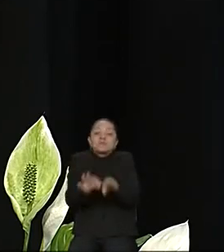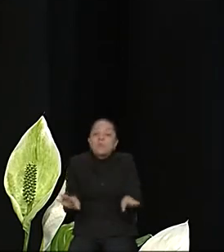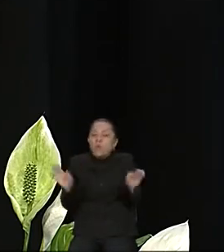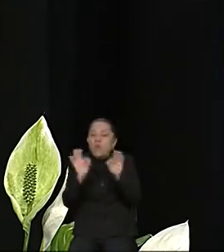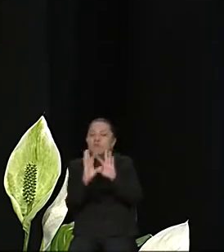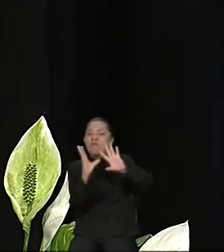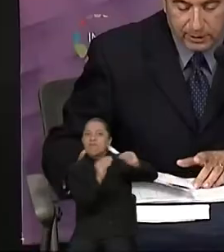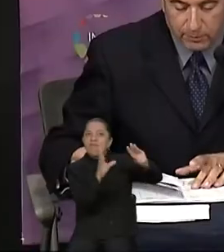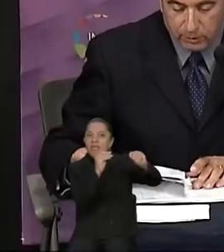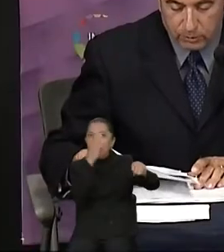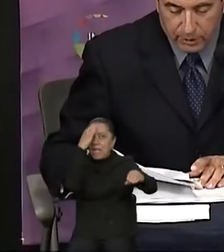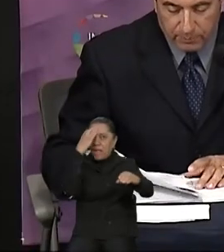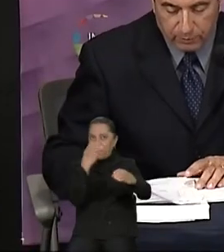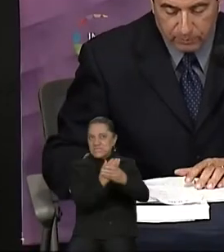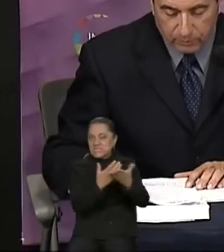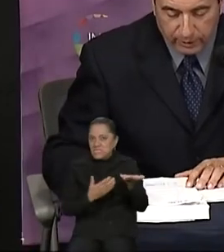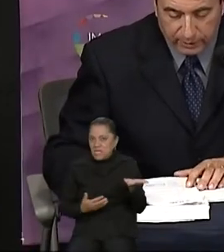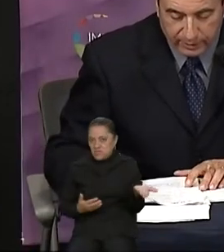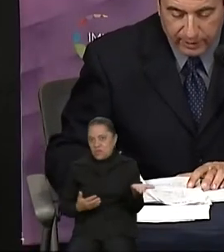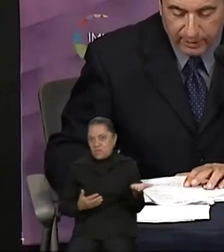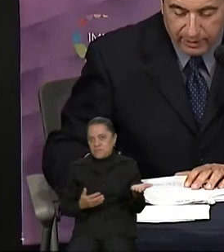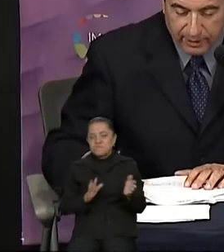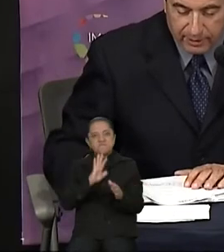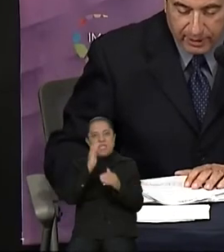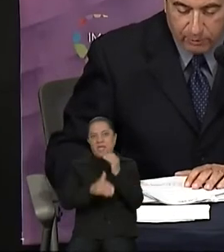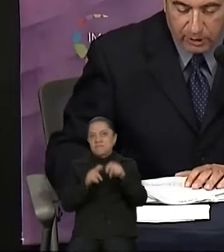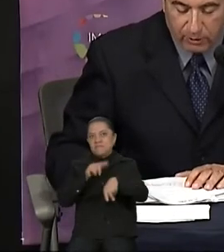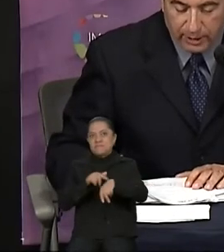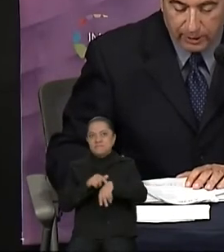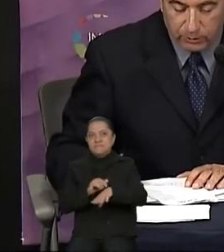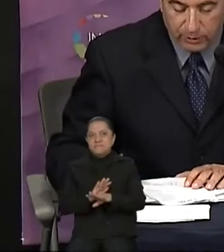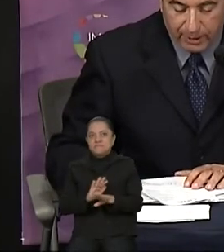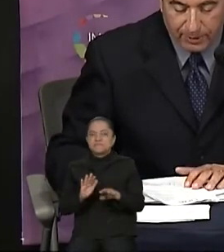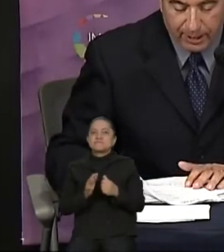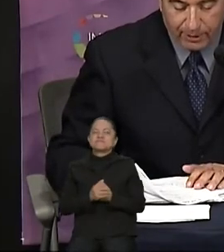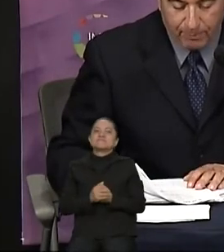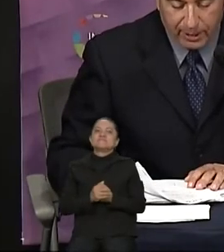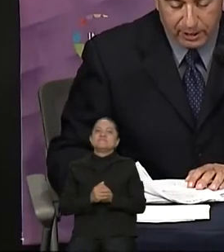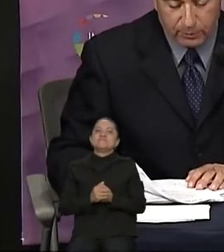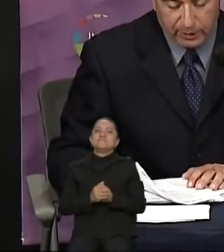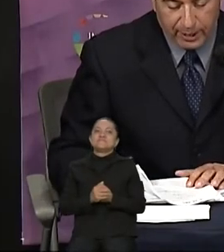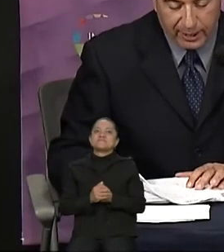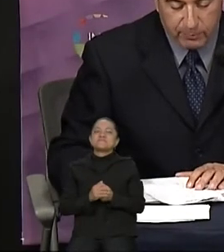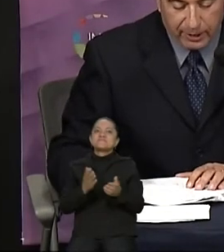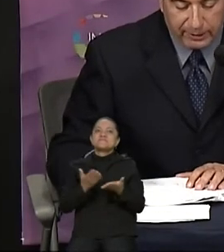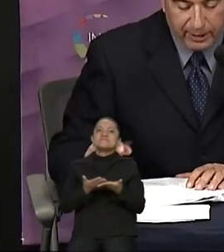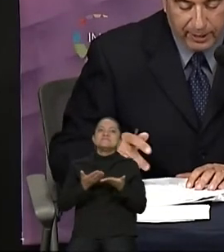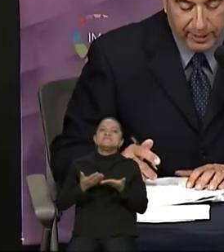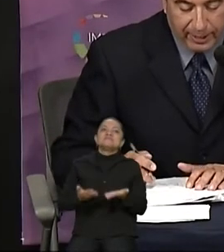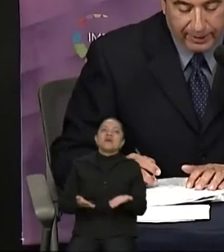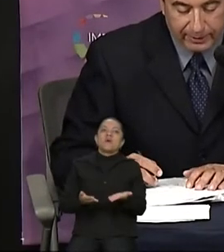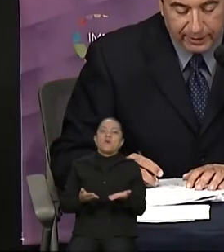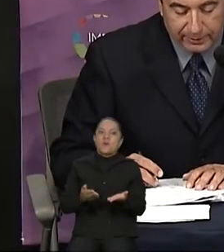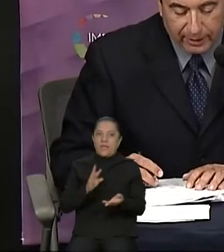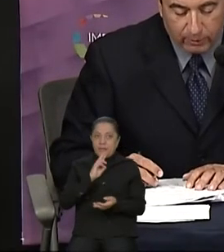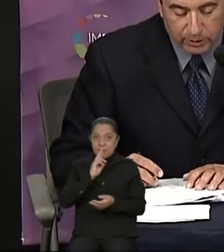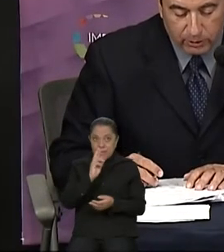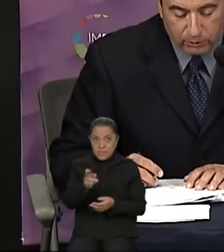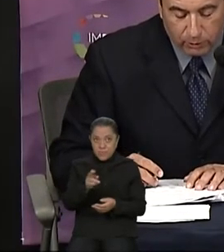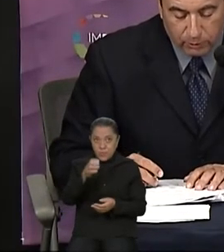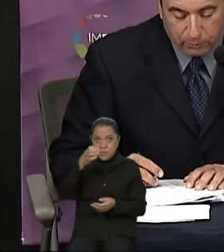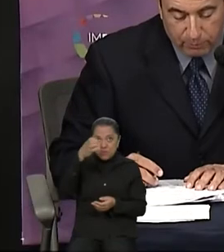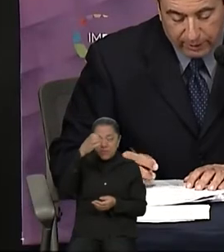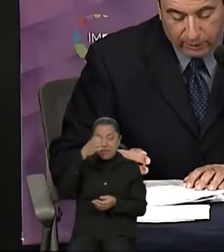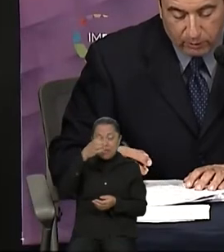y recuperar la Gracias, candidata. Terminó su tiempo. Muy gentil. Damos ahora el uso de la palabra para responder a la experta, a la candidata de la